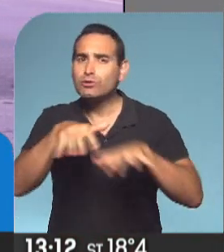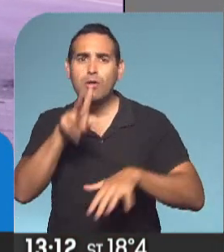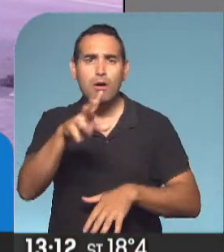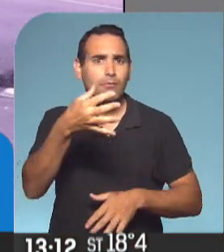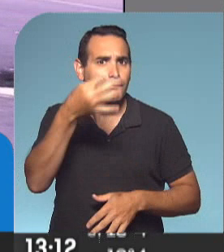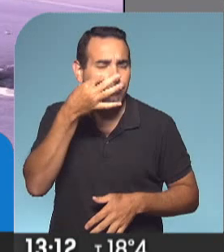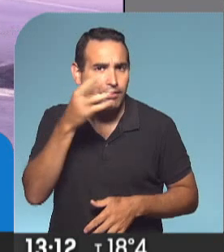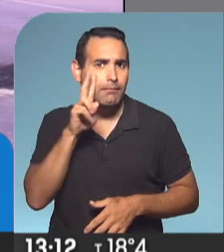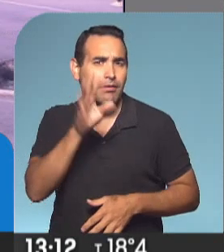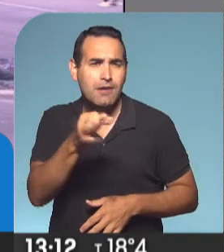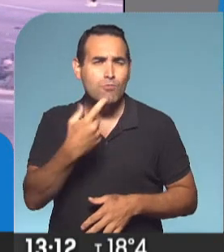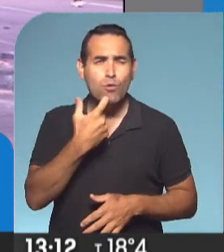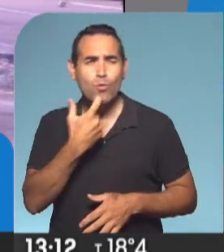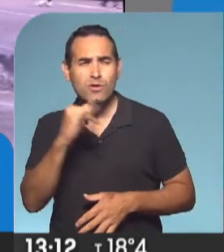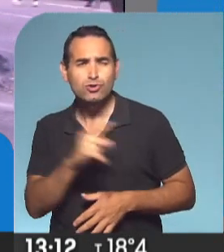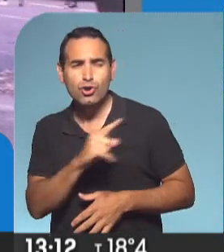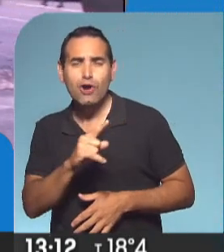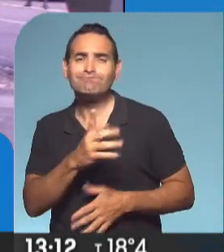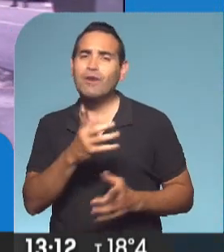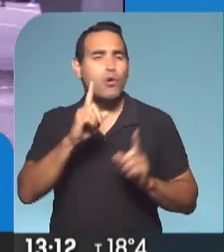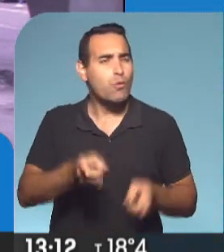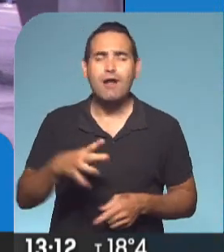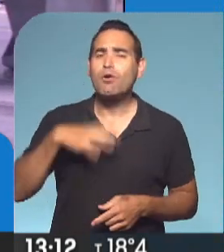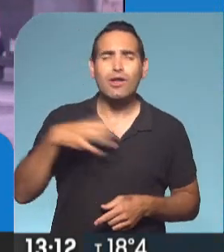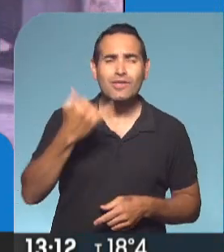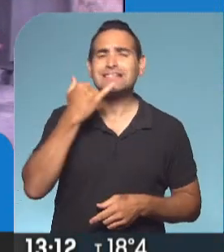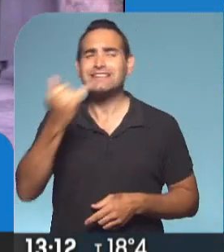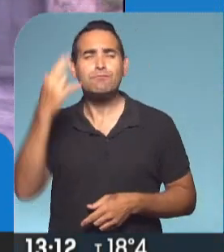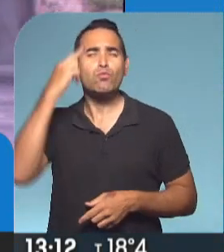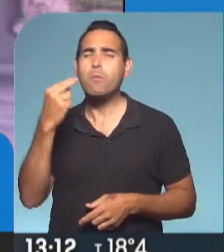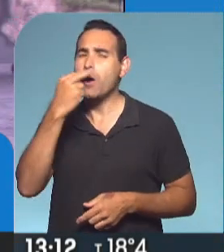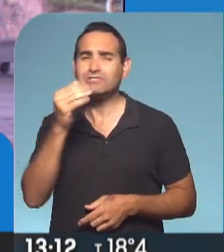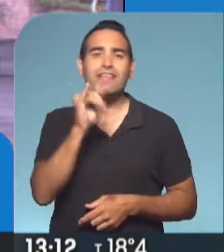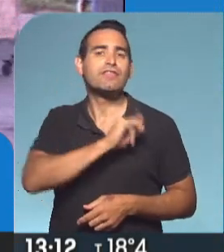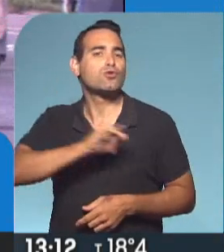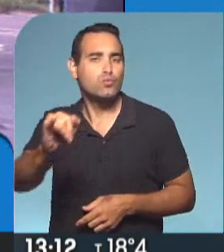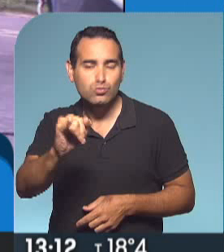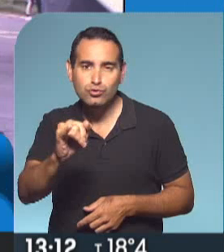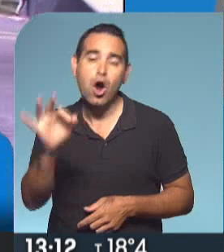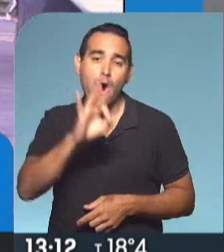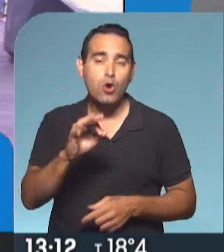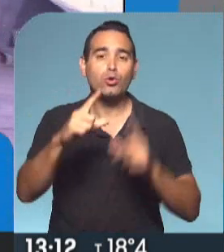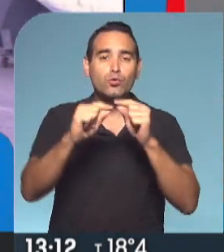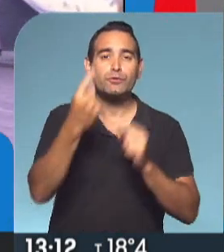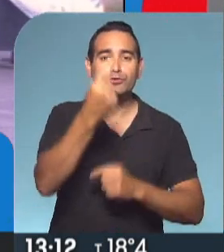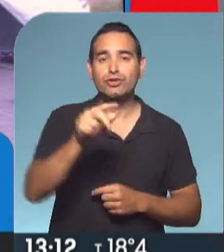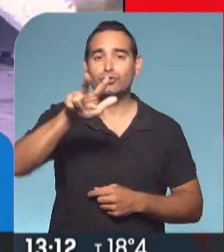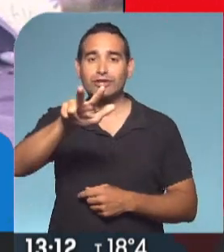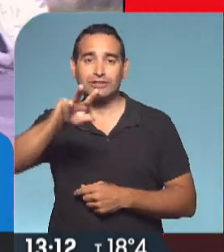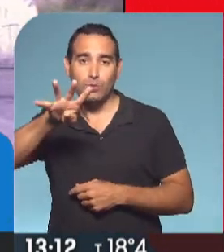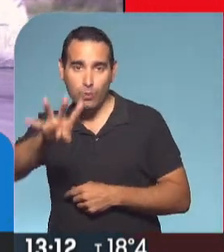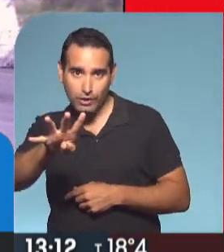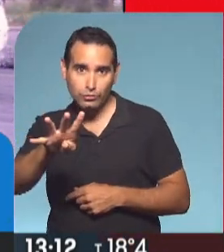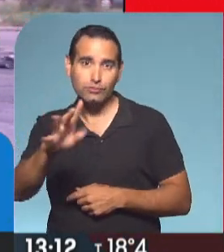vean, aunque sea de duda, la ciudadanía llame al 911 y denuncie o al número 134,